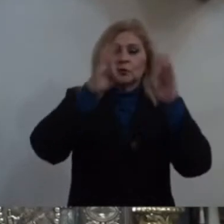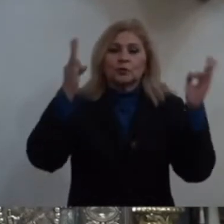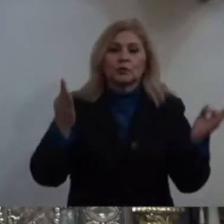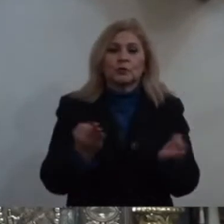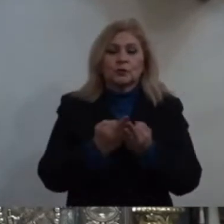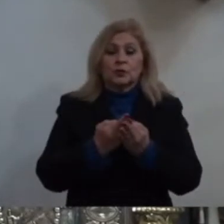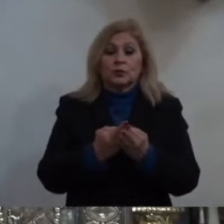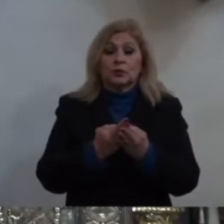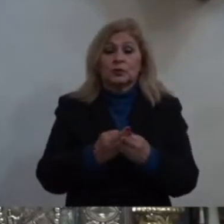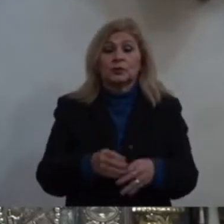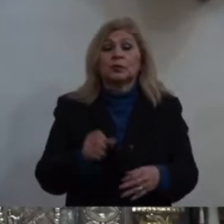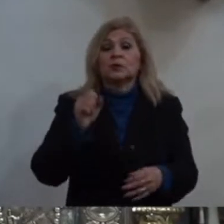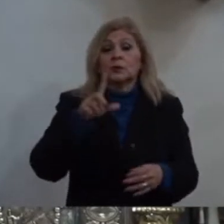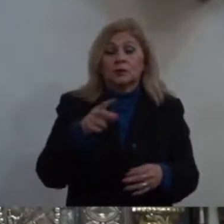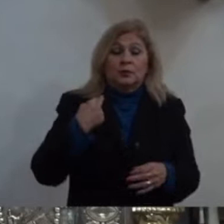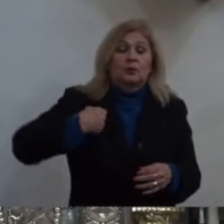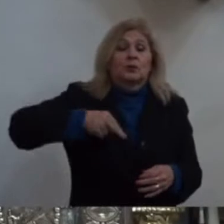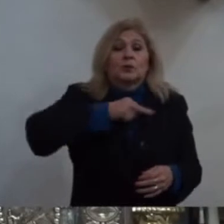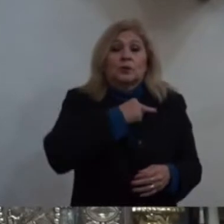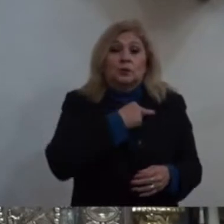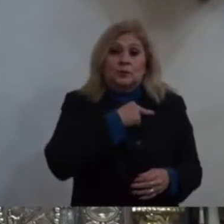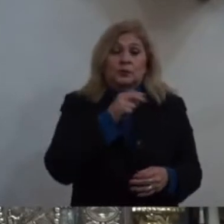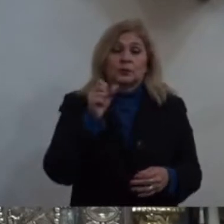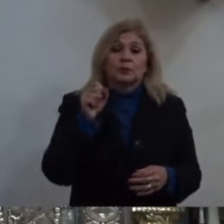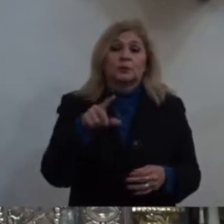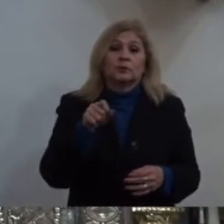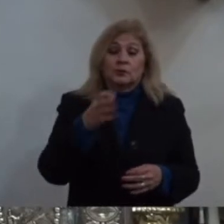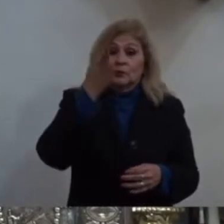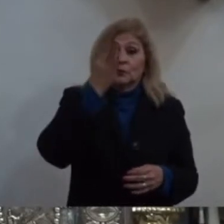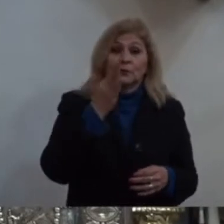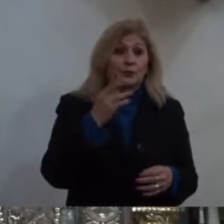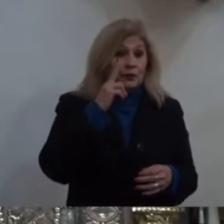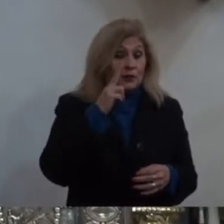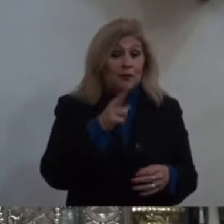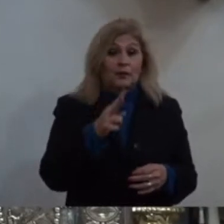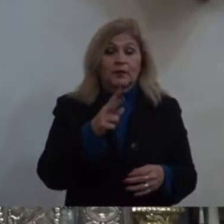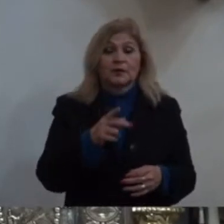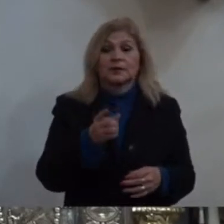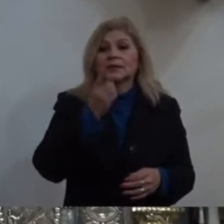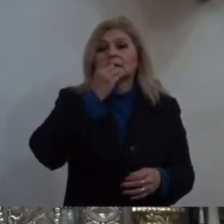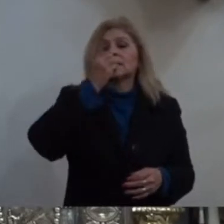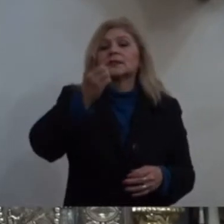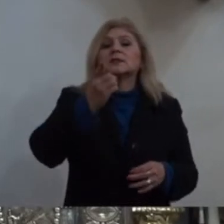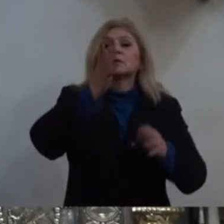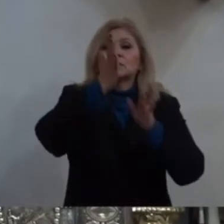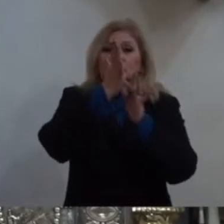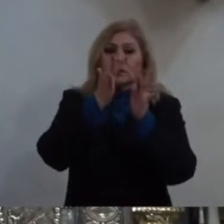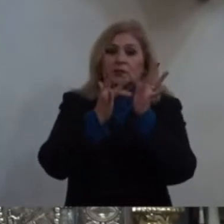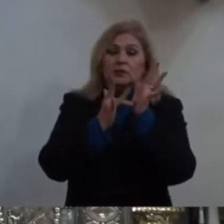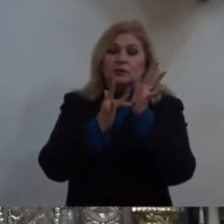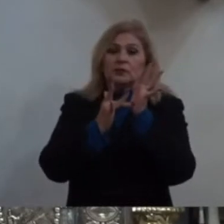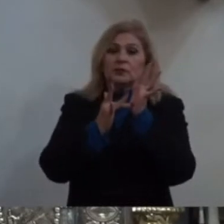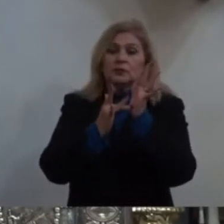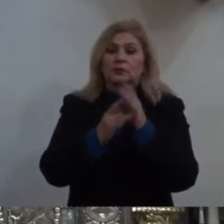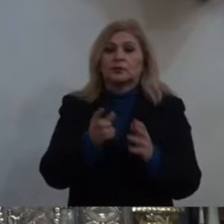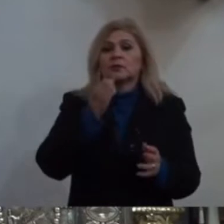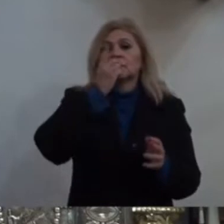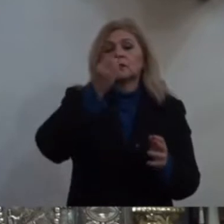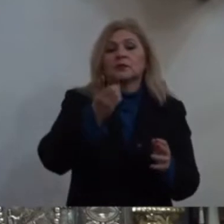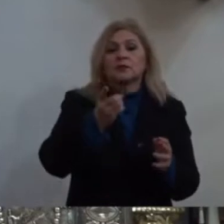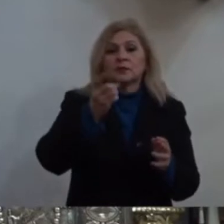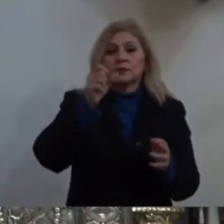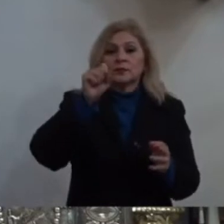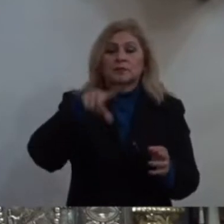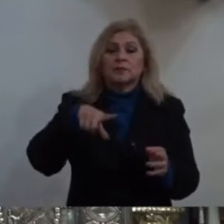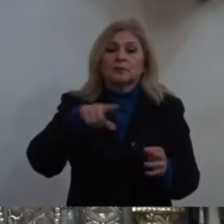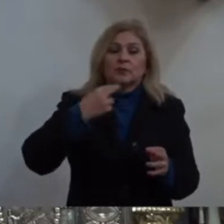que aplicarnos a nosotros mismos Porque lo que decimos de Jesús Lo decimos también